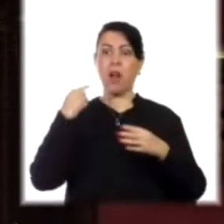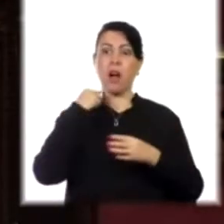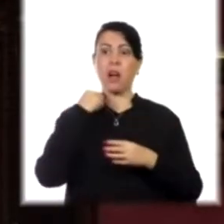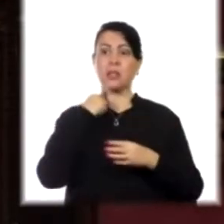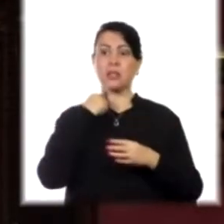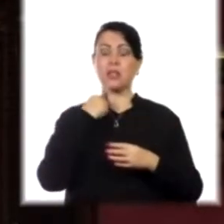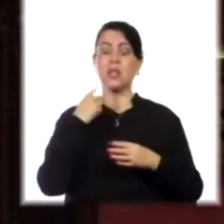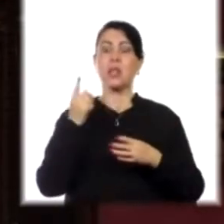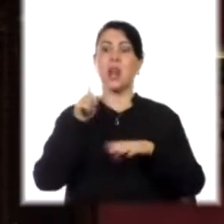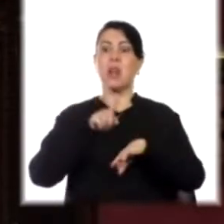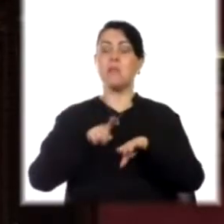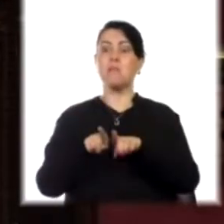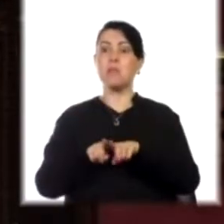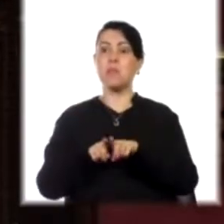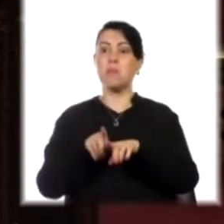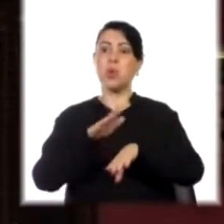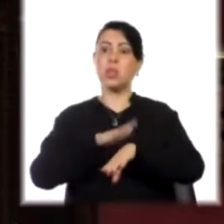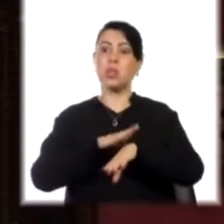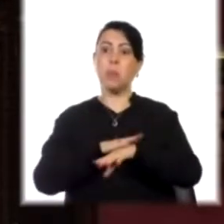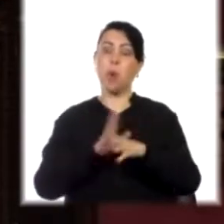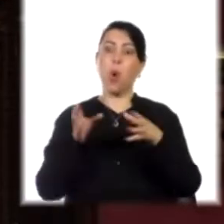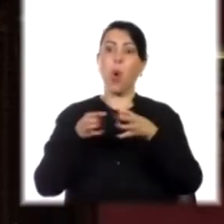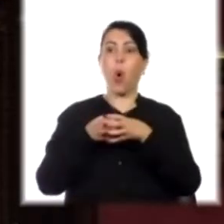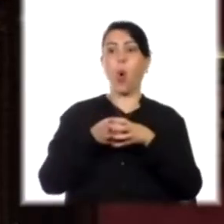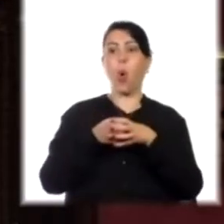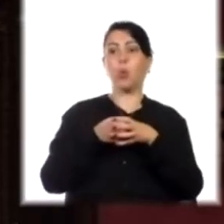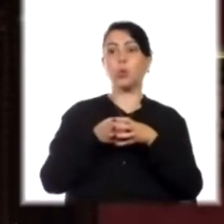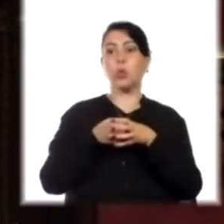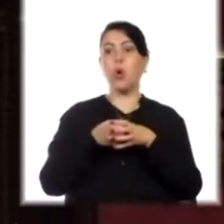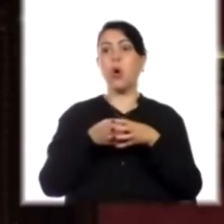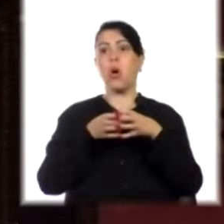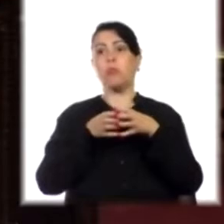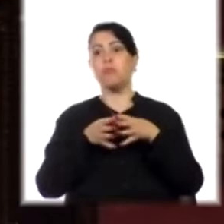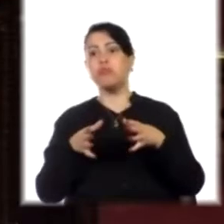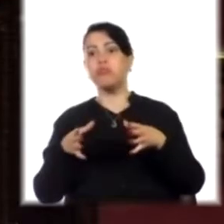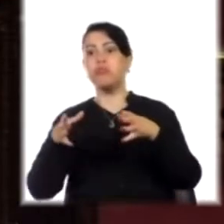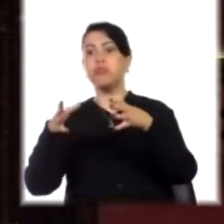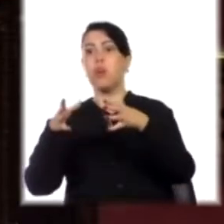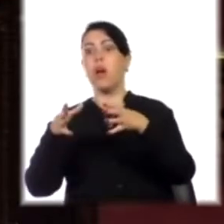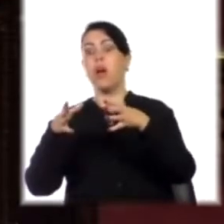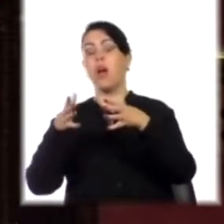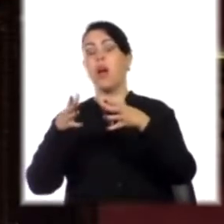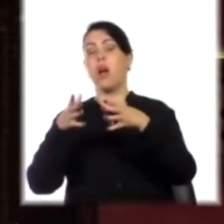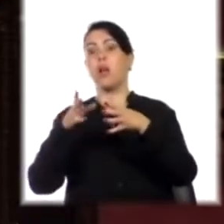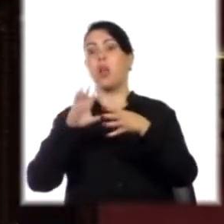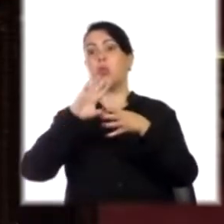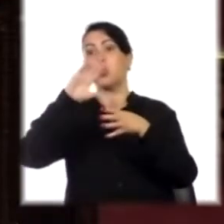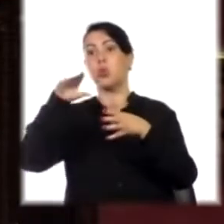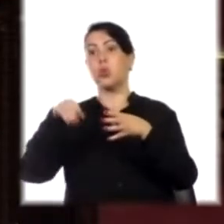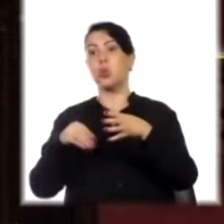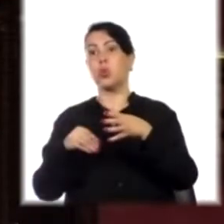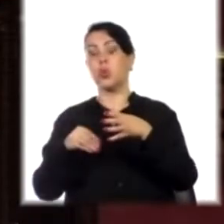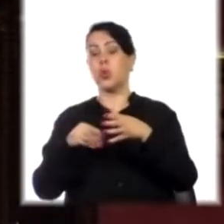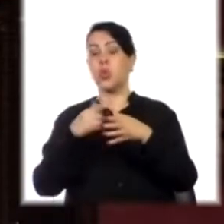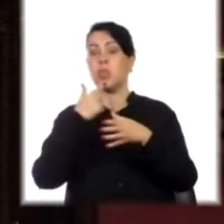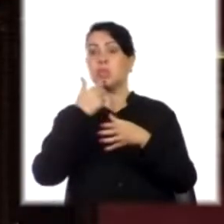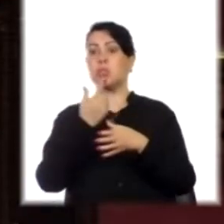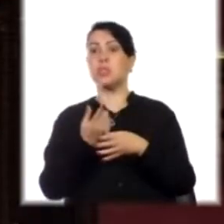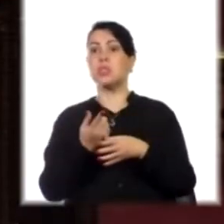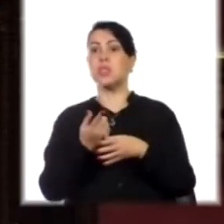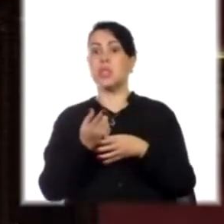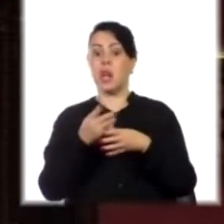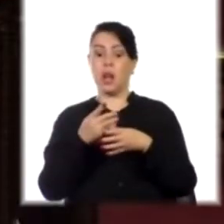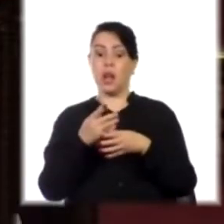tiempo la solidaridad del conjunto de los trabajadores ha llevado a que en definitiva se haya resuelto en la mesa